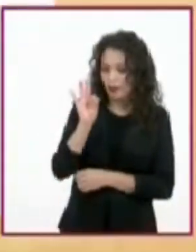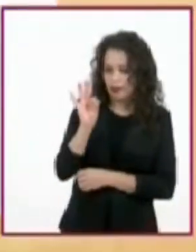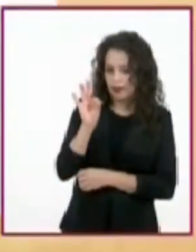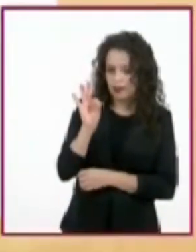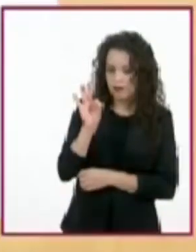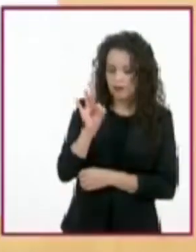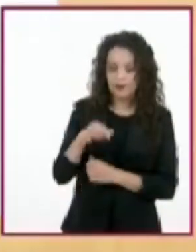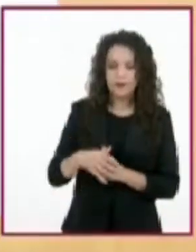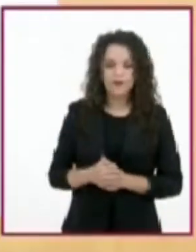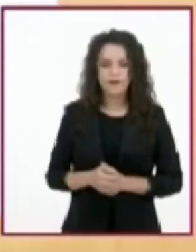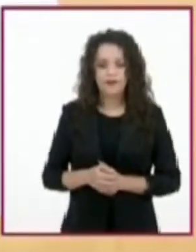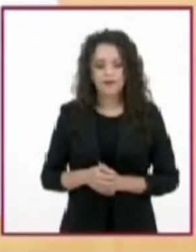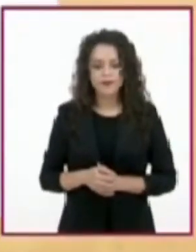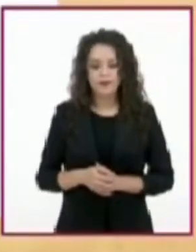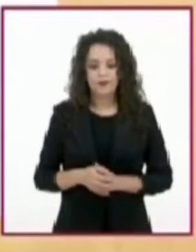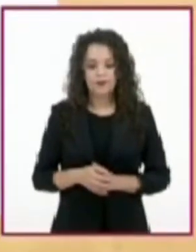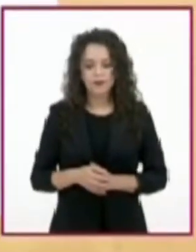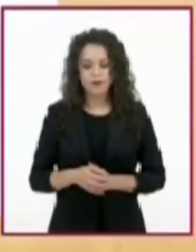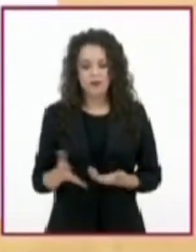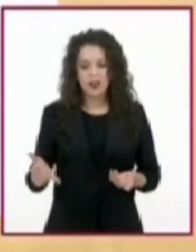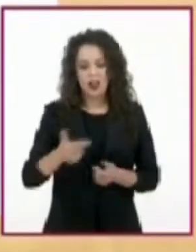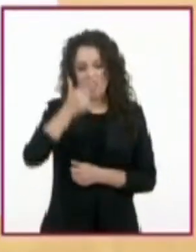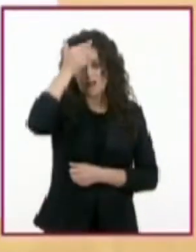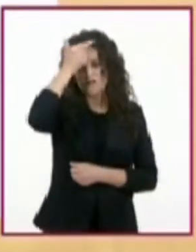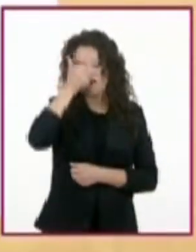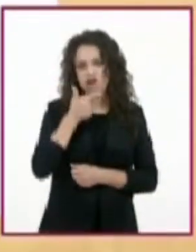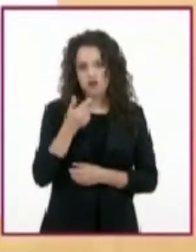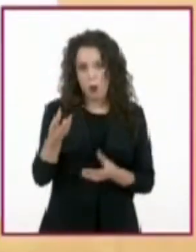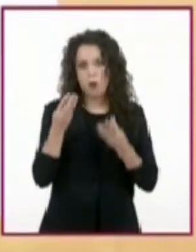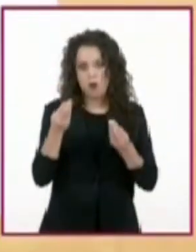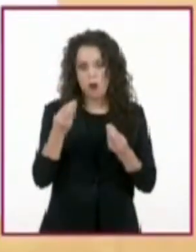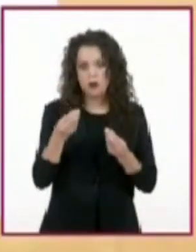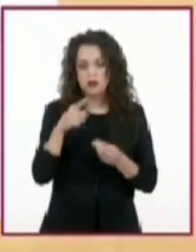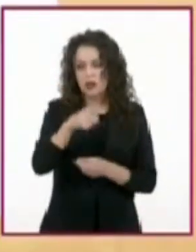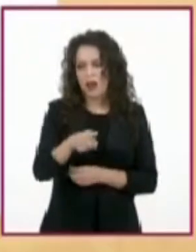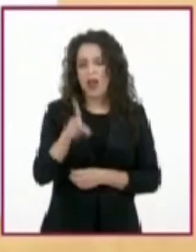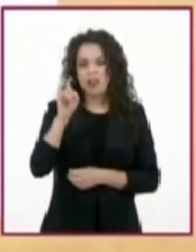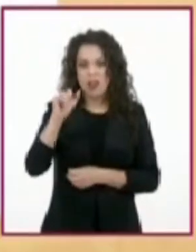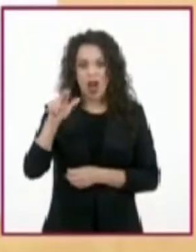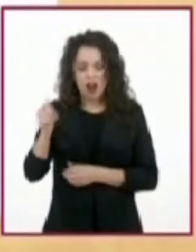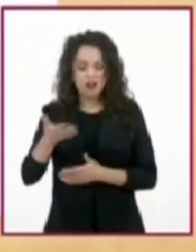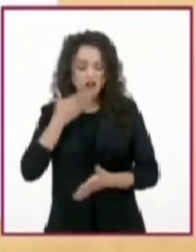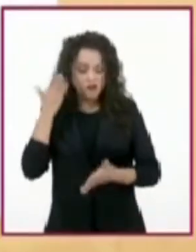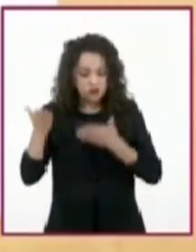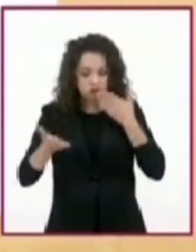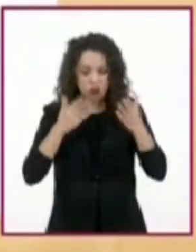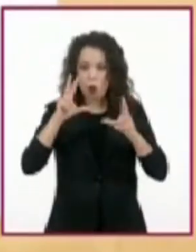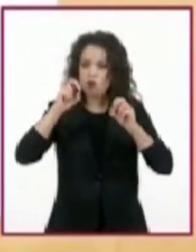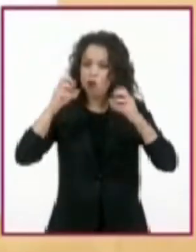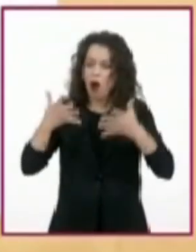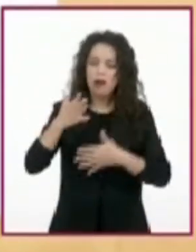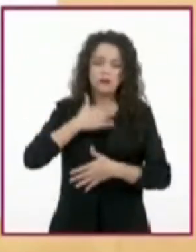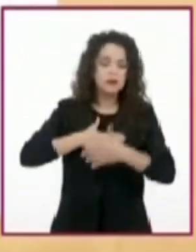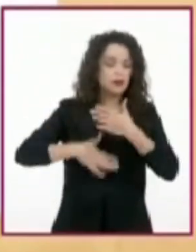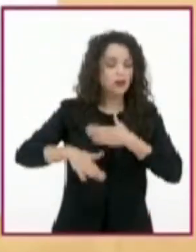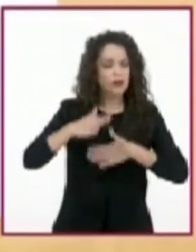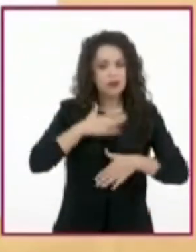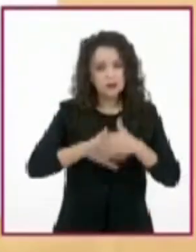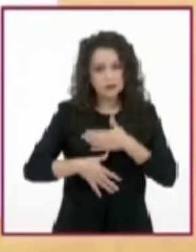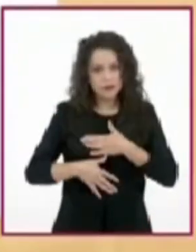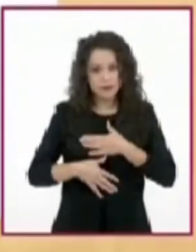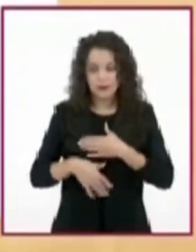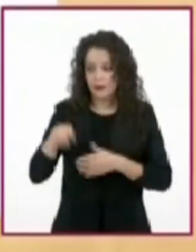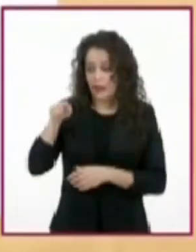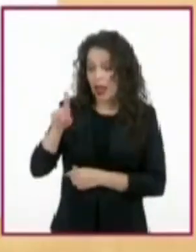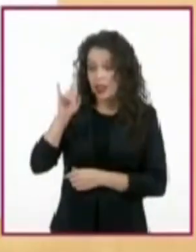Que ya es mi noche porque Diana sigue estudiando a pesar del cansancio del día. Que Diana está en sexto de primaria,